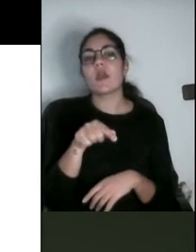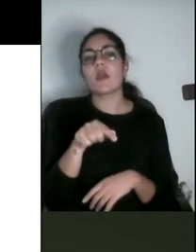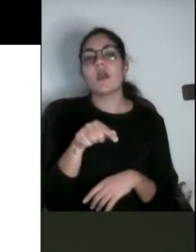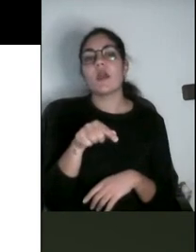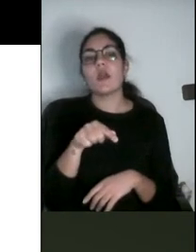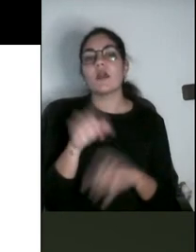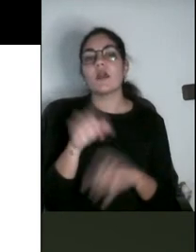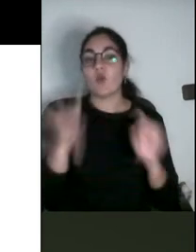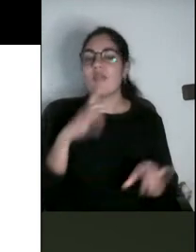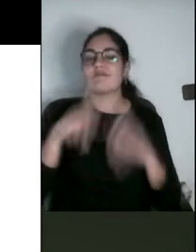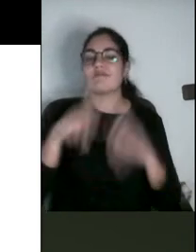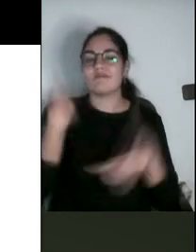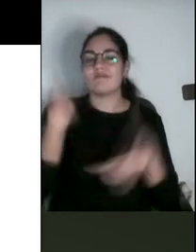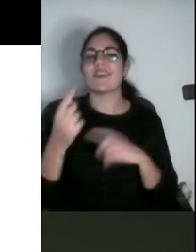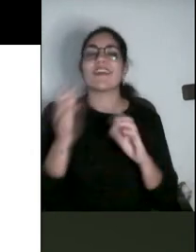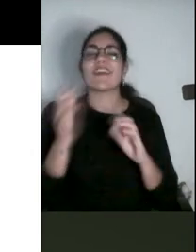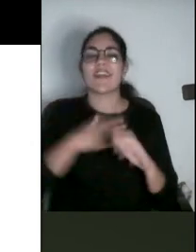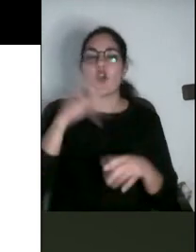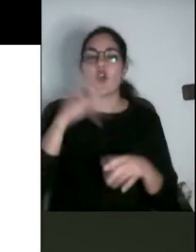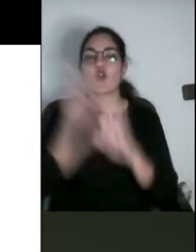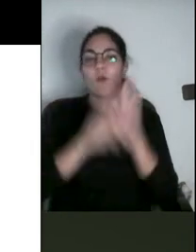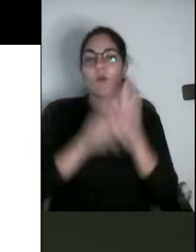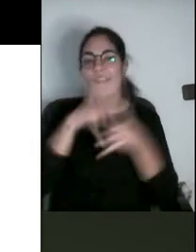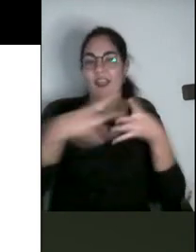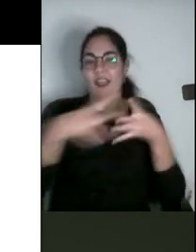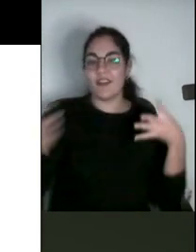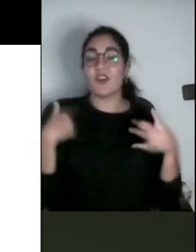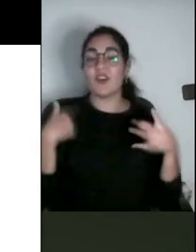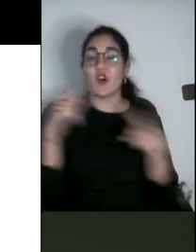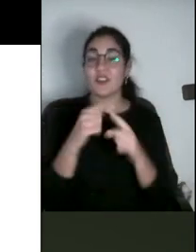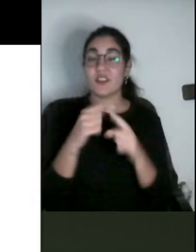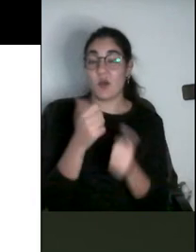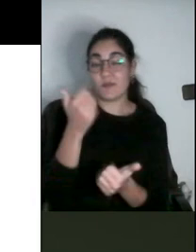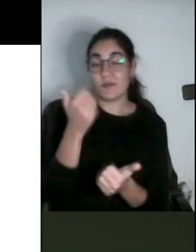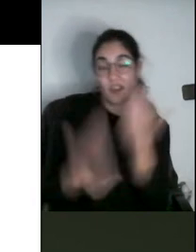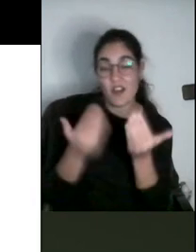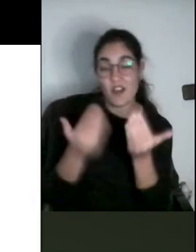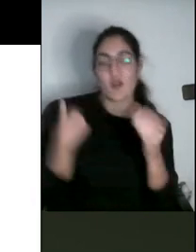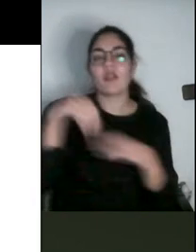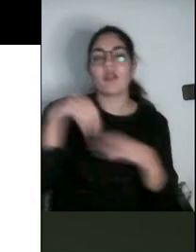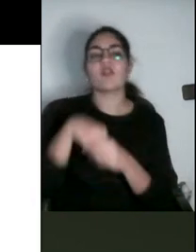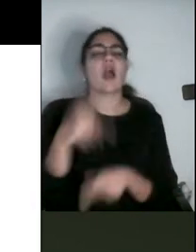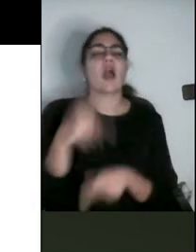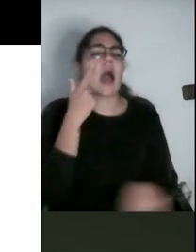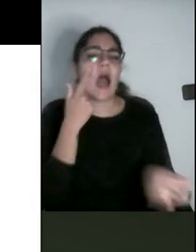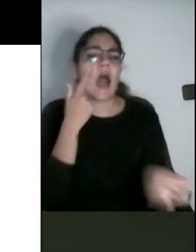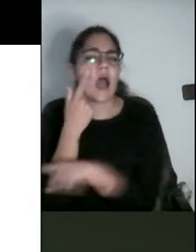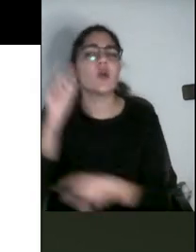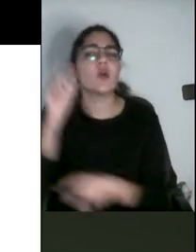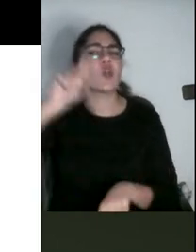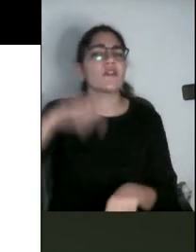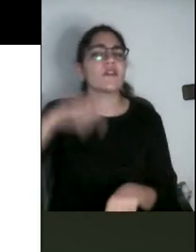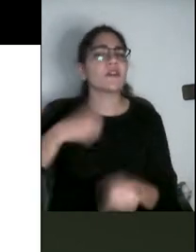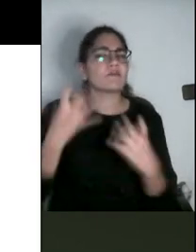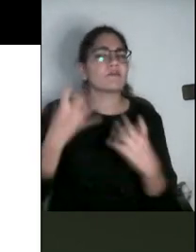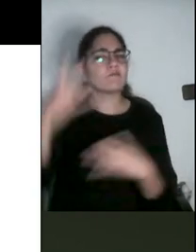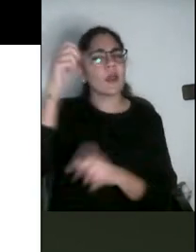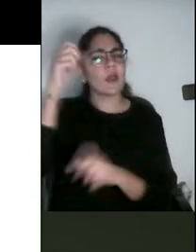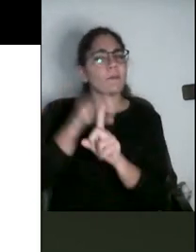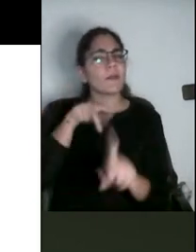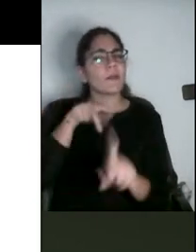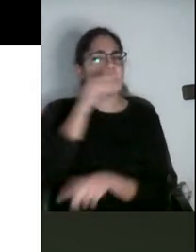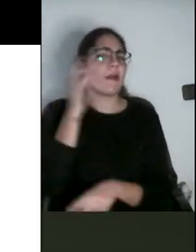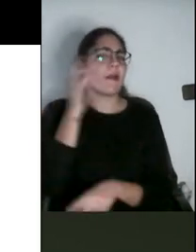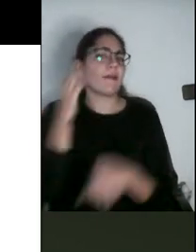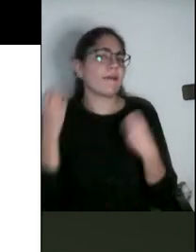rúbrica para evaluar la perspectiva de género en las guías docentes. Sabiendo que las guías docentes son